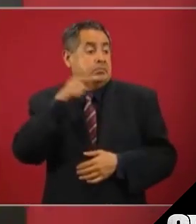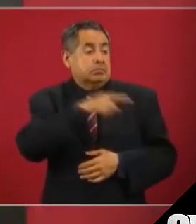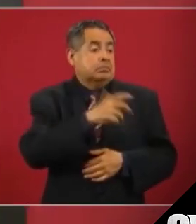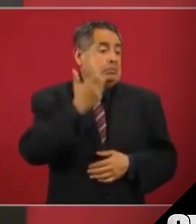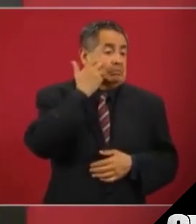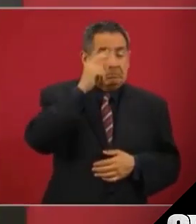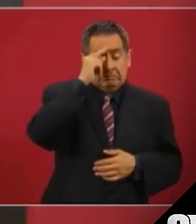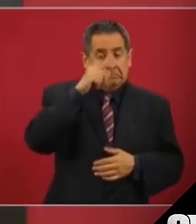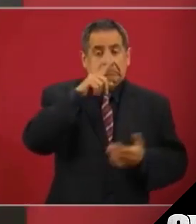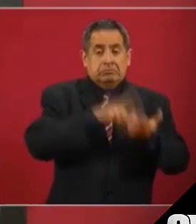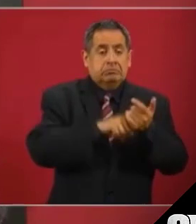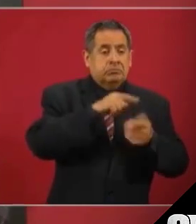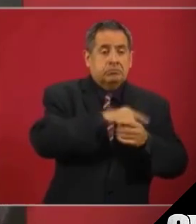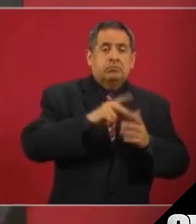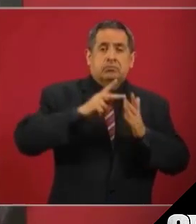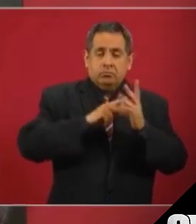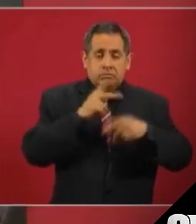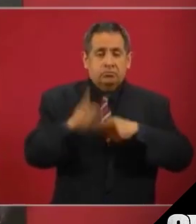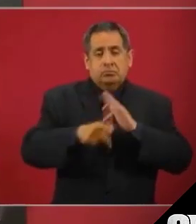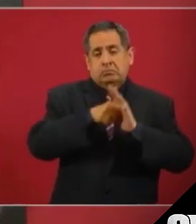¿Qué es